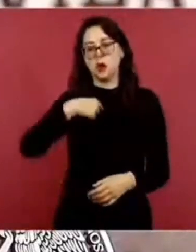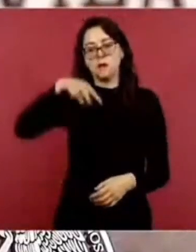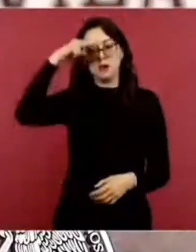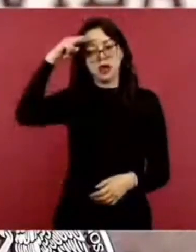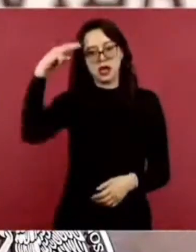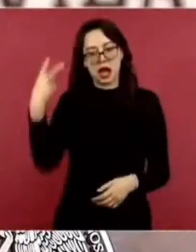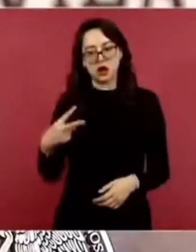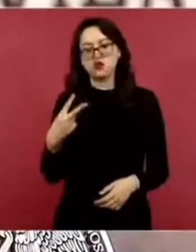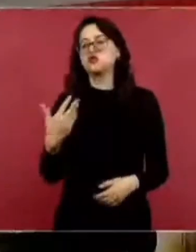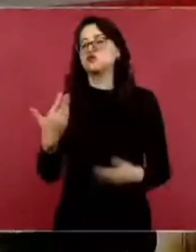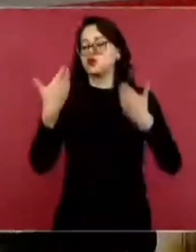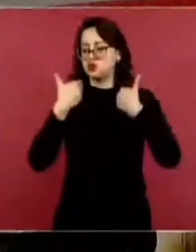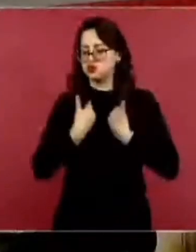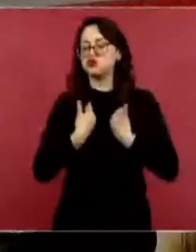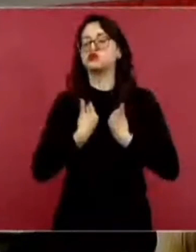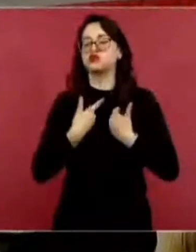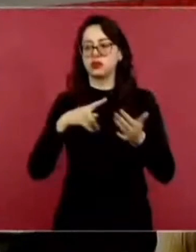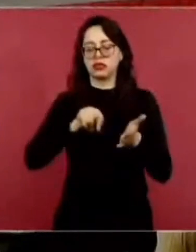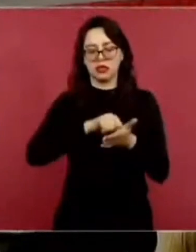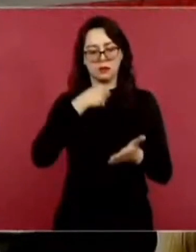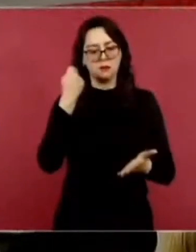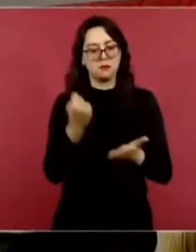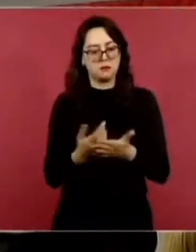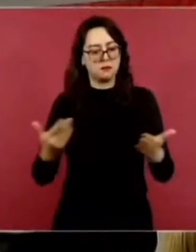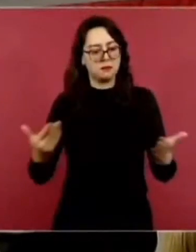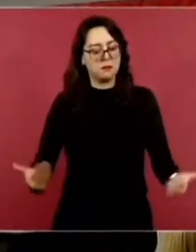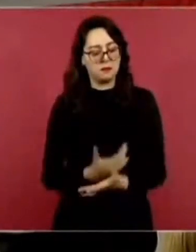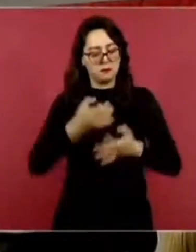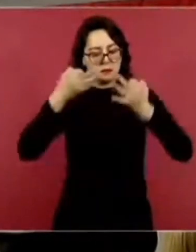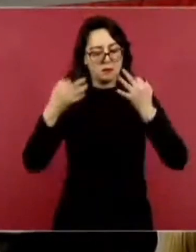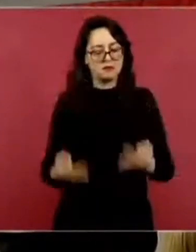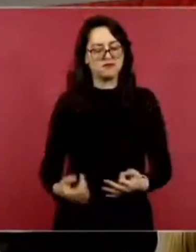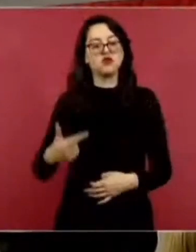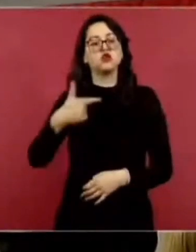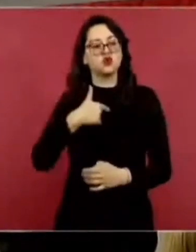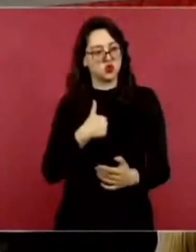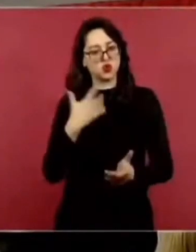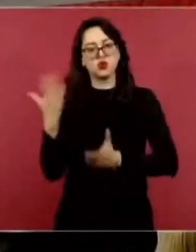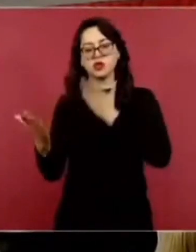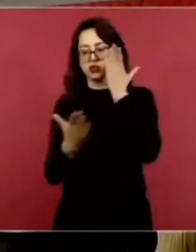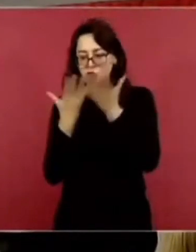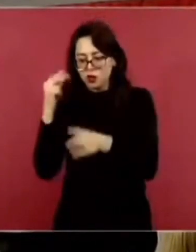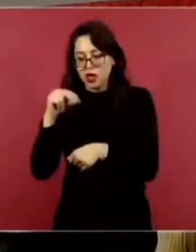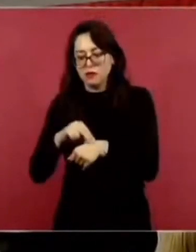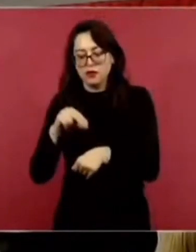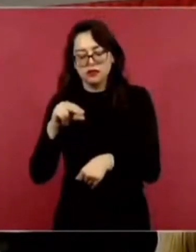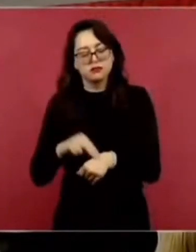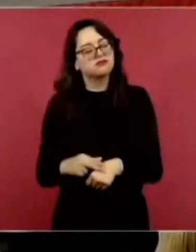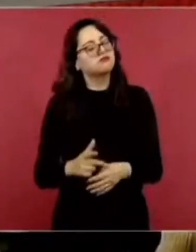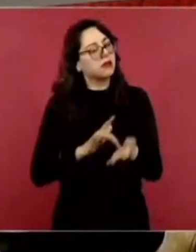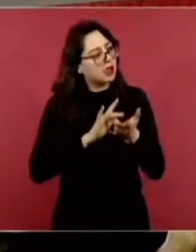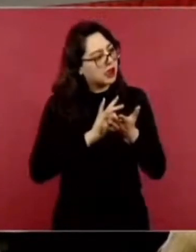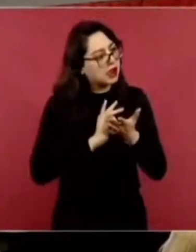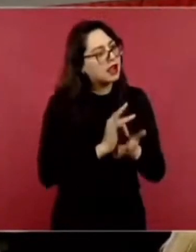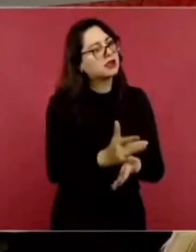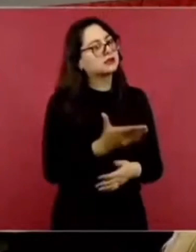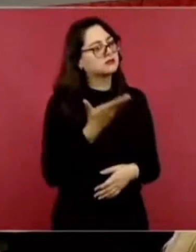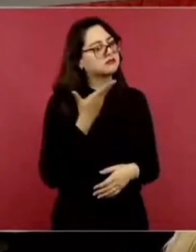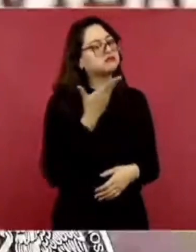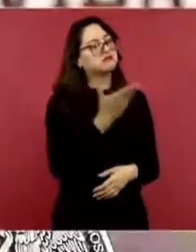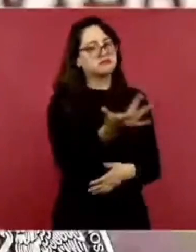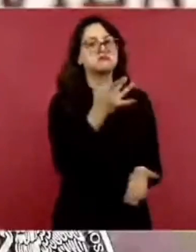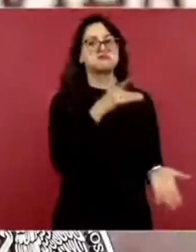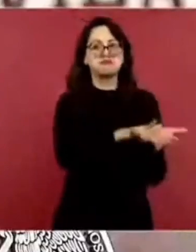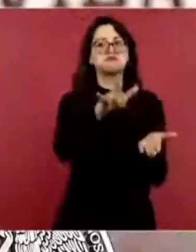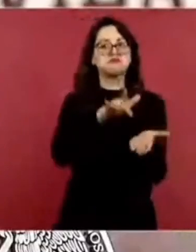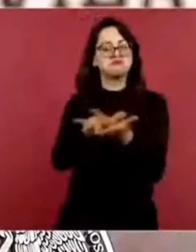por el apoyo que usted ha dado a este sector. Y como lo mencionó, desde el hospital IMSS